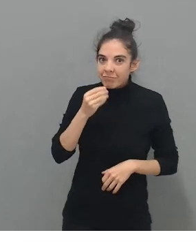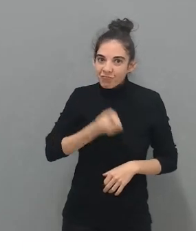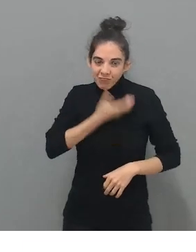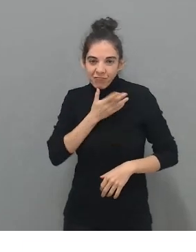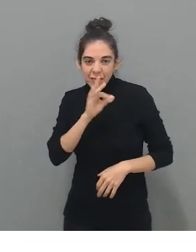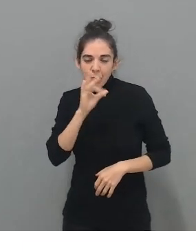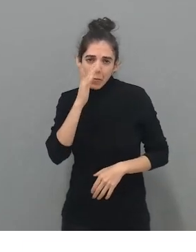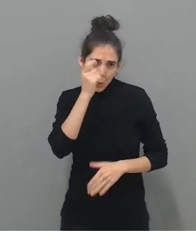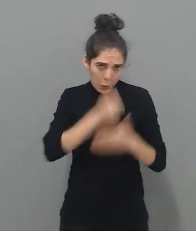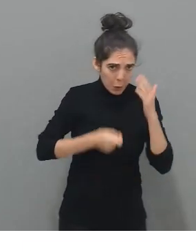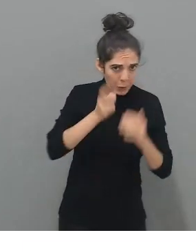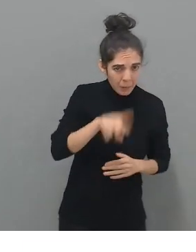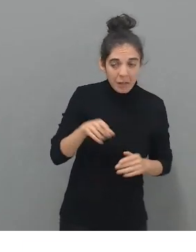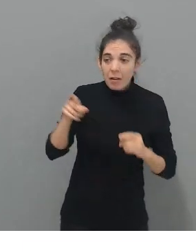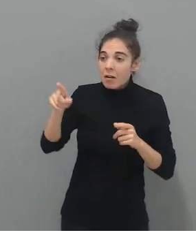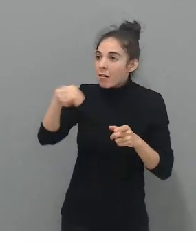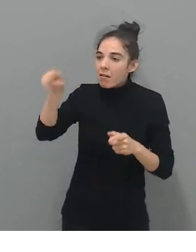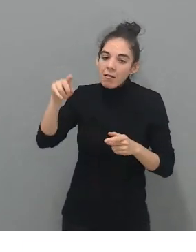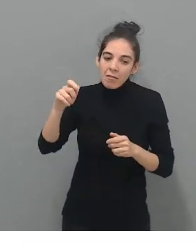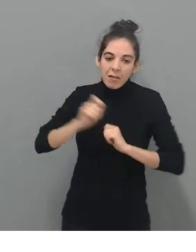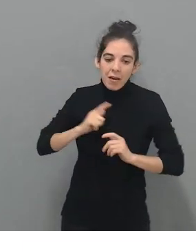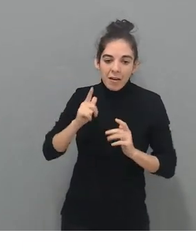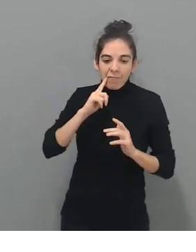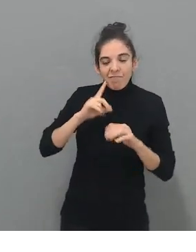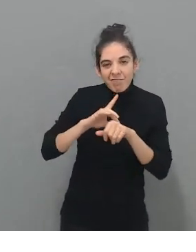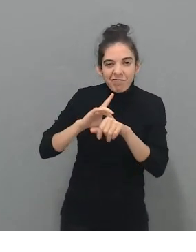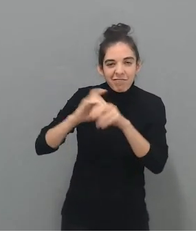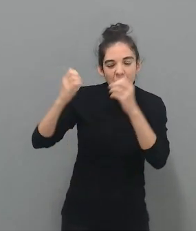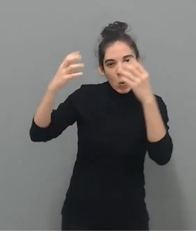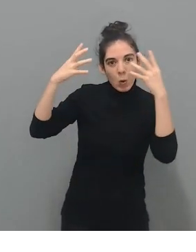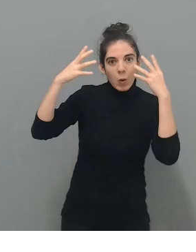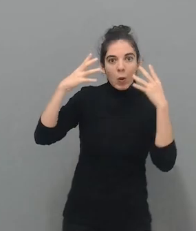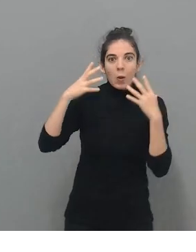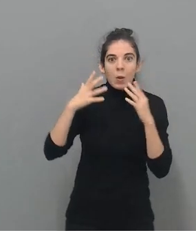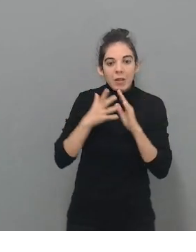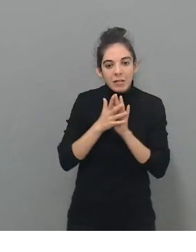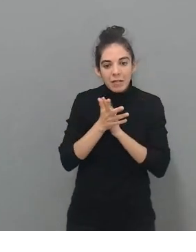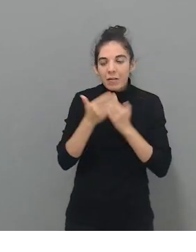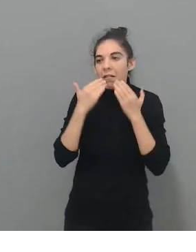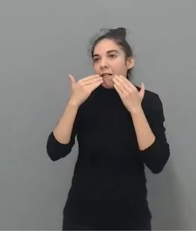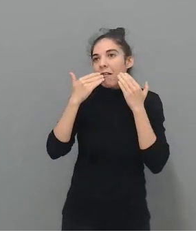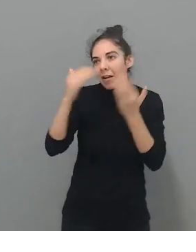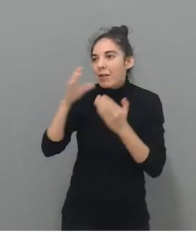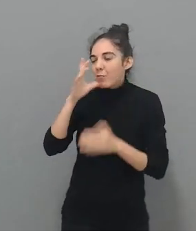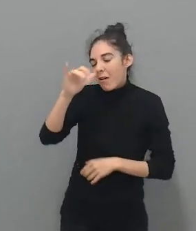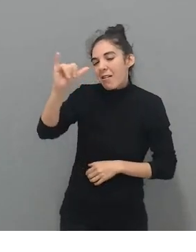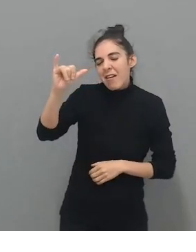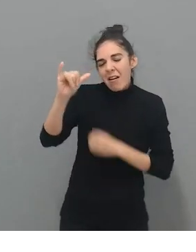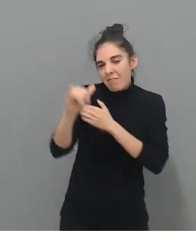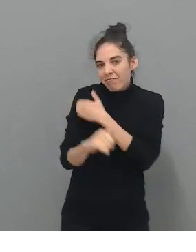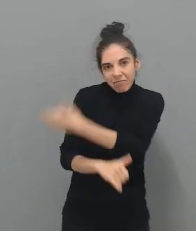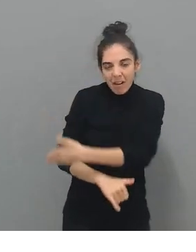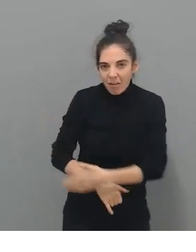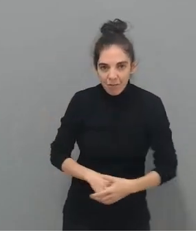han sido luz en este camino y quería daros las gracias por siempre estar. Creo